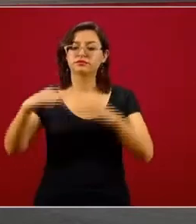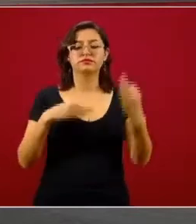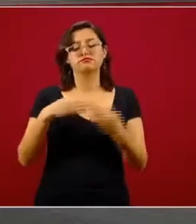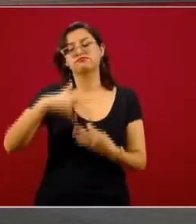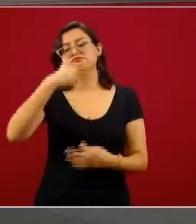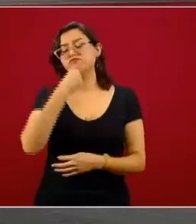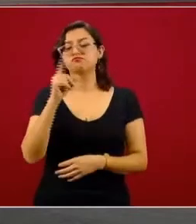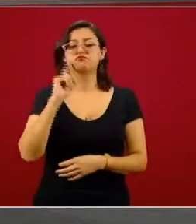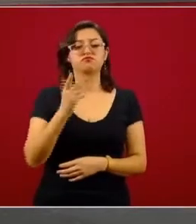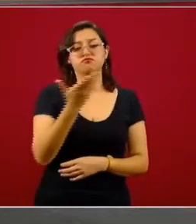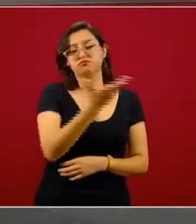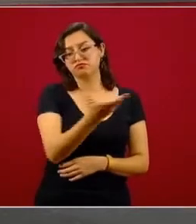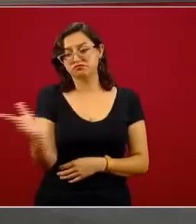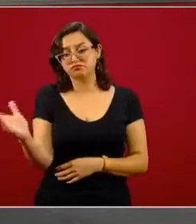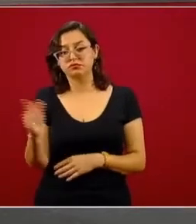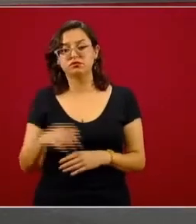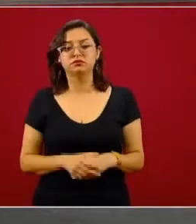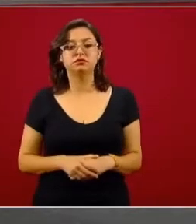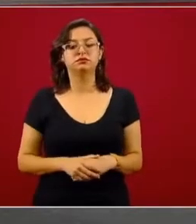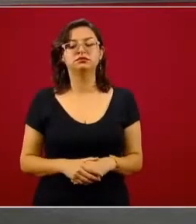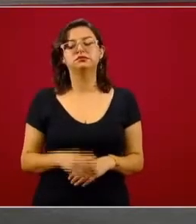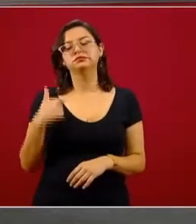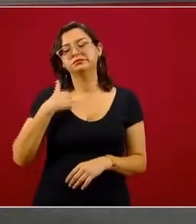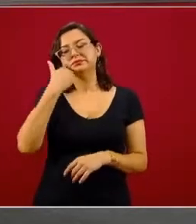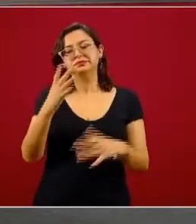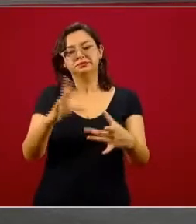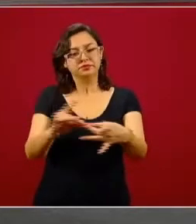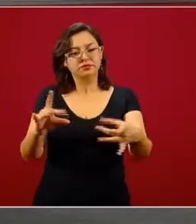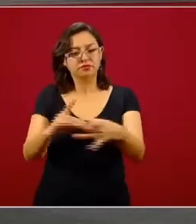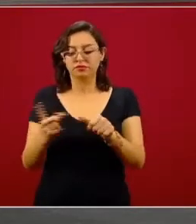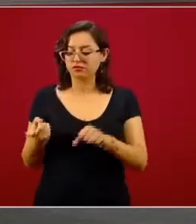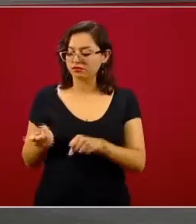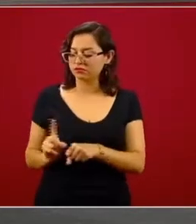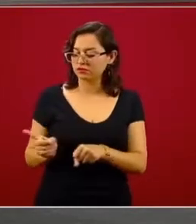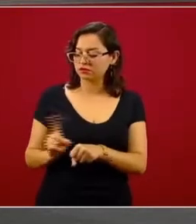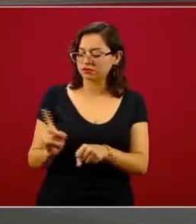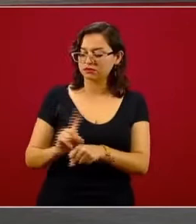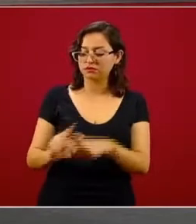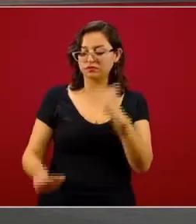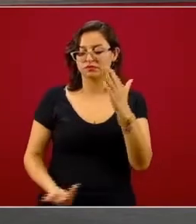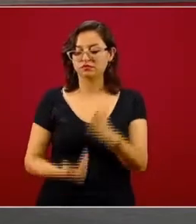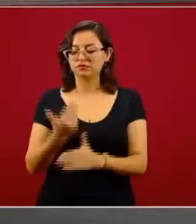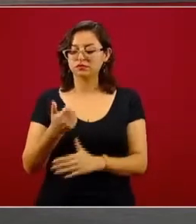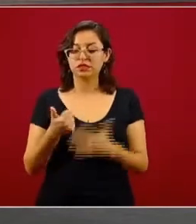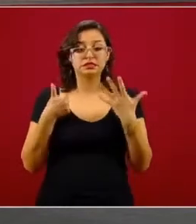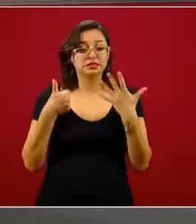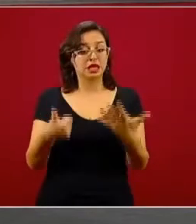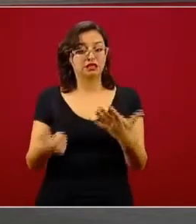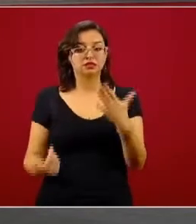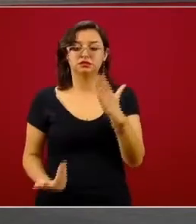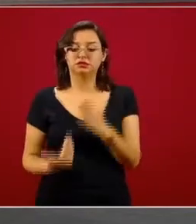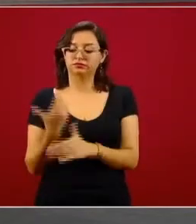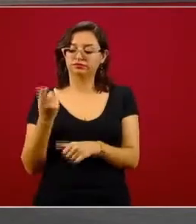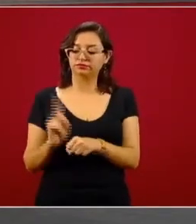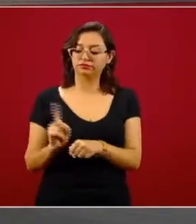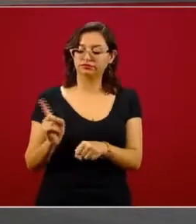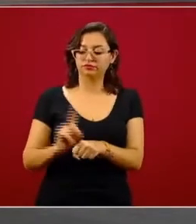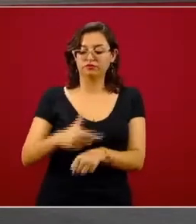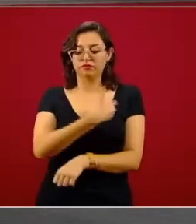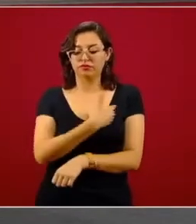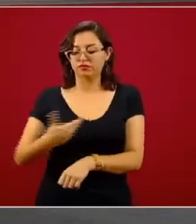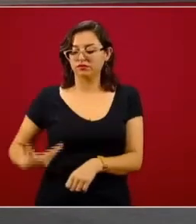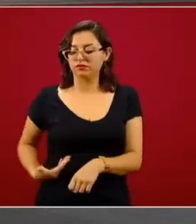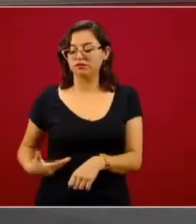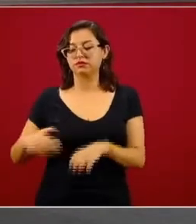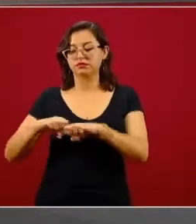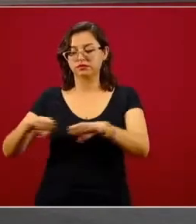Todos los días a las seis de la mañana en el gabinete de seguridad habitual que sostiene el presidente López